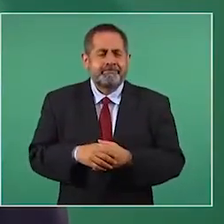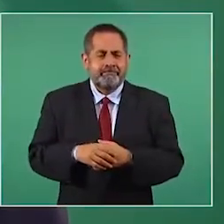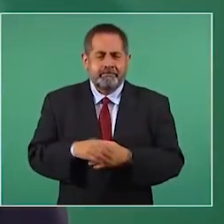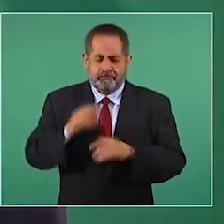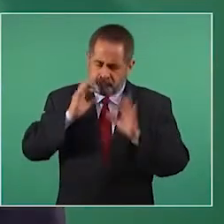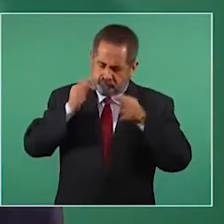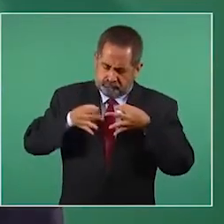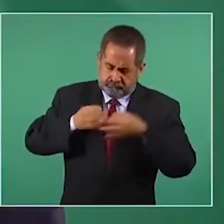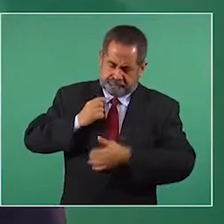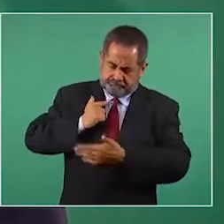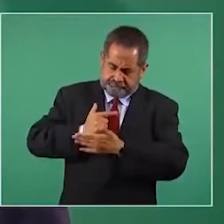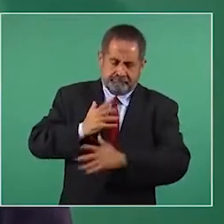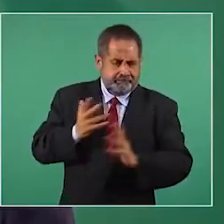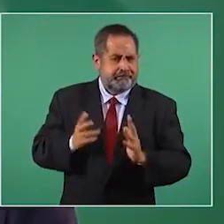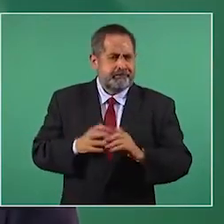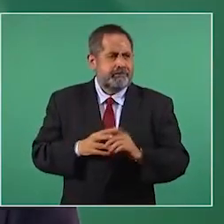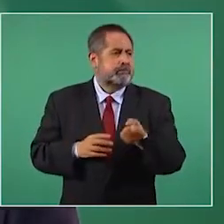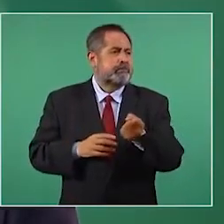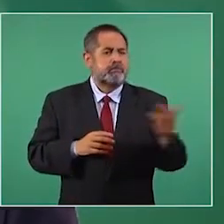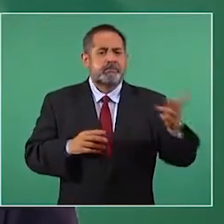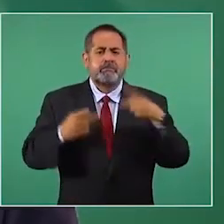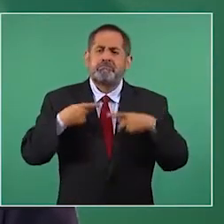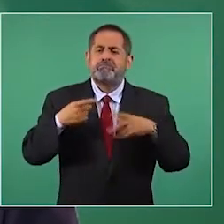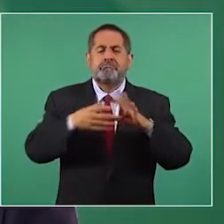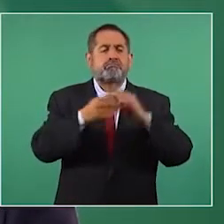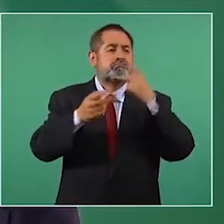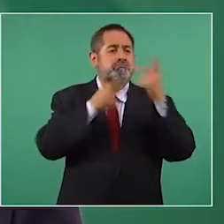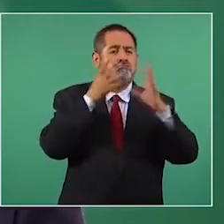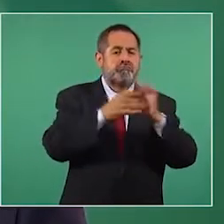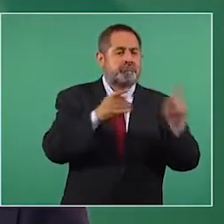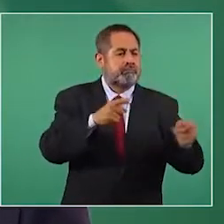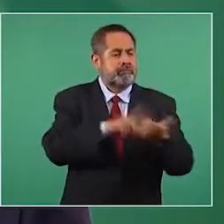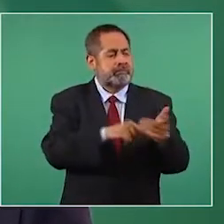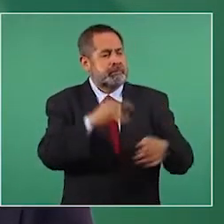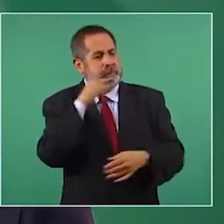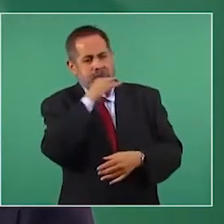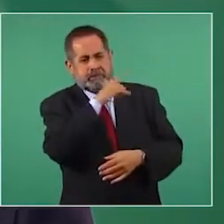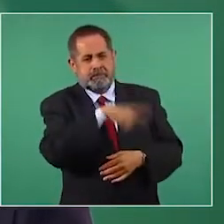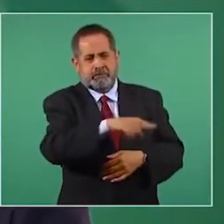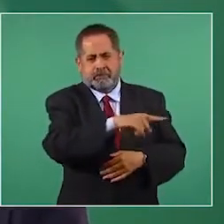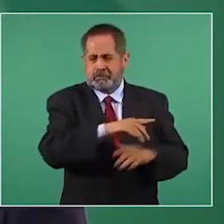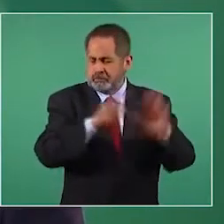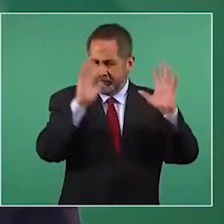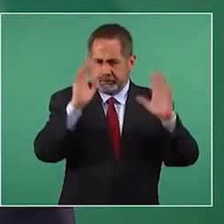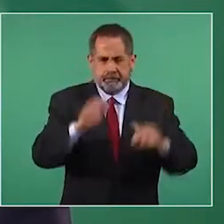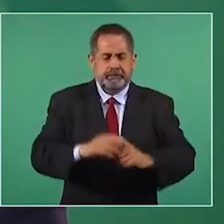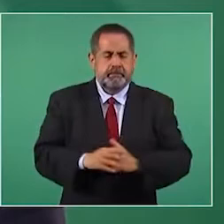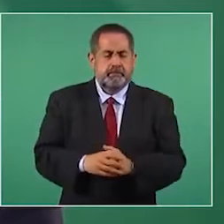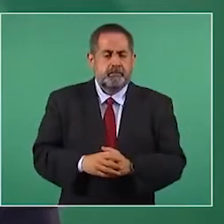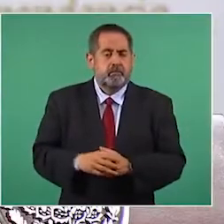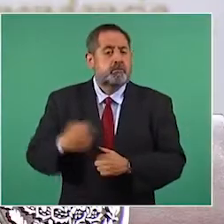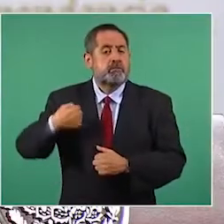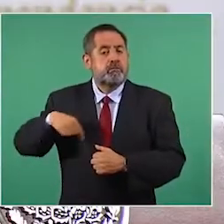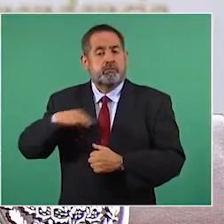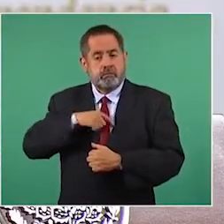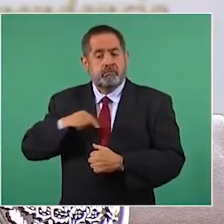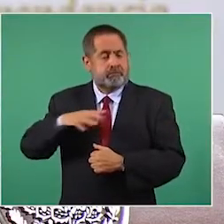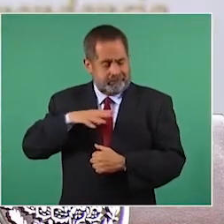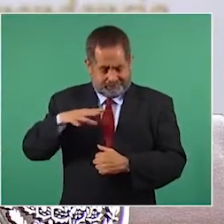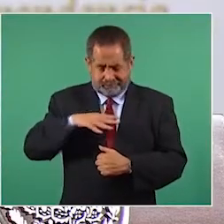demagogos y a los hipócritas. Nosotros tenemos